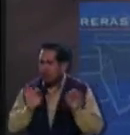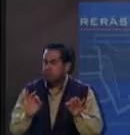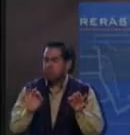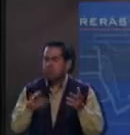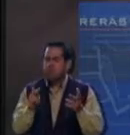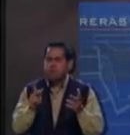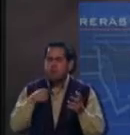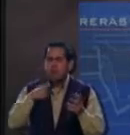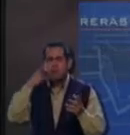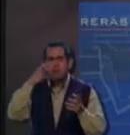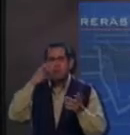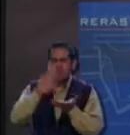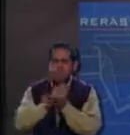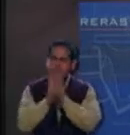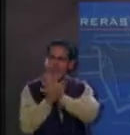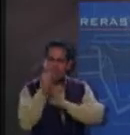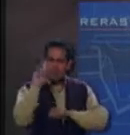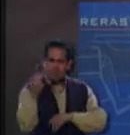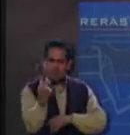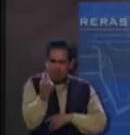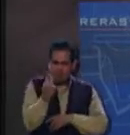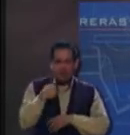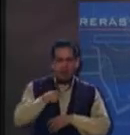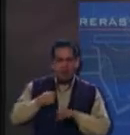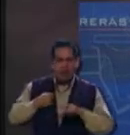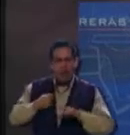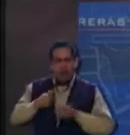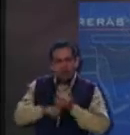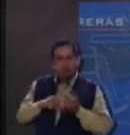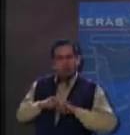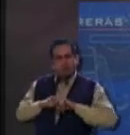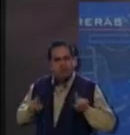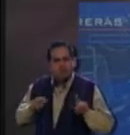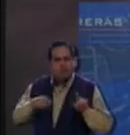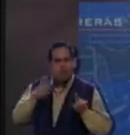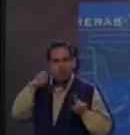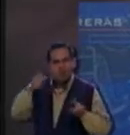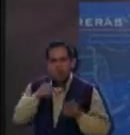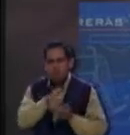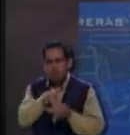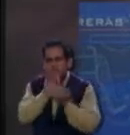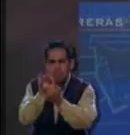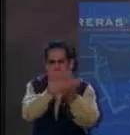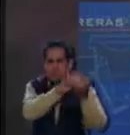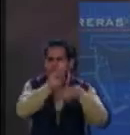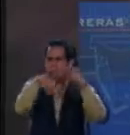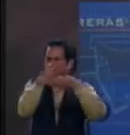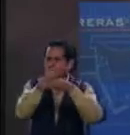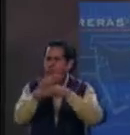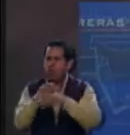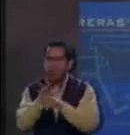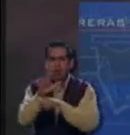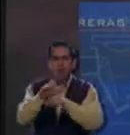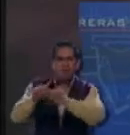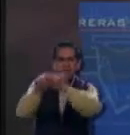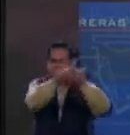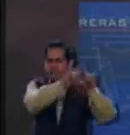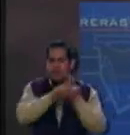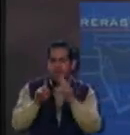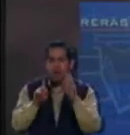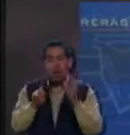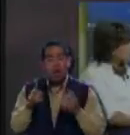mi discapacidad, entonces puedo verme de una manera diferente y puedo enfrentar el mundo de una manera